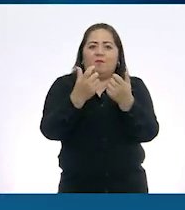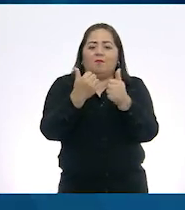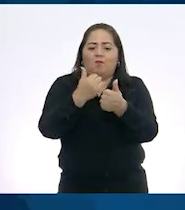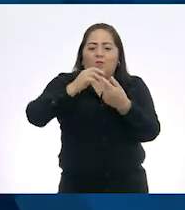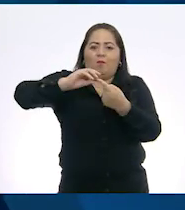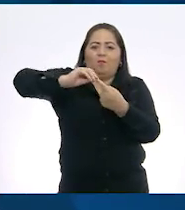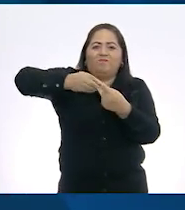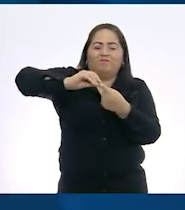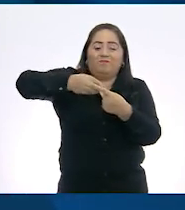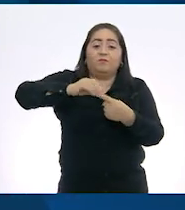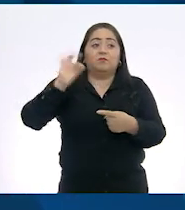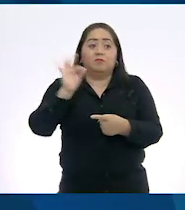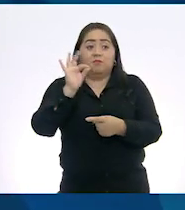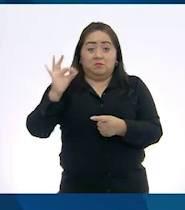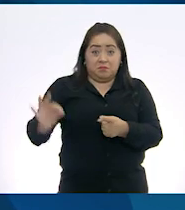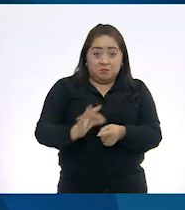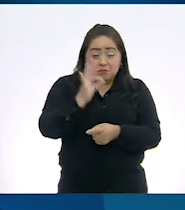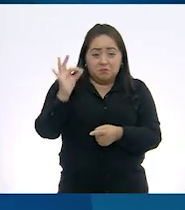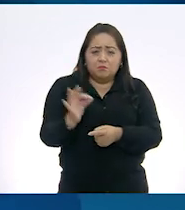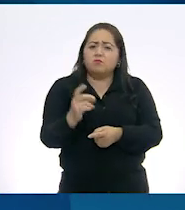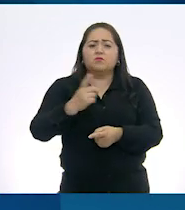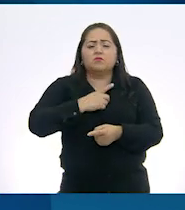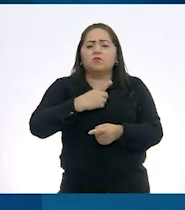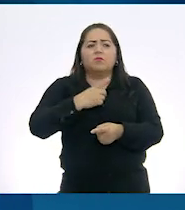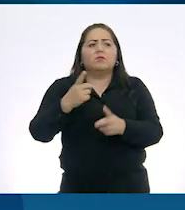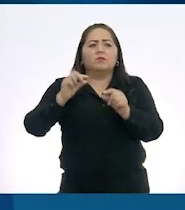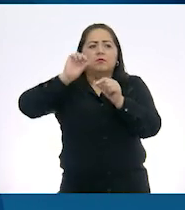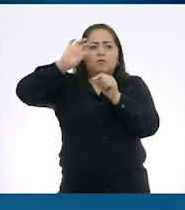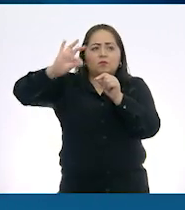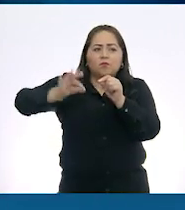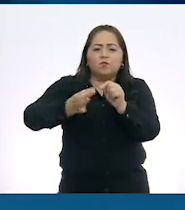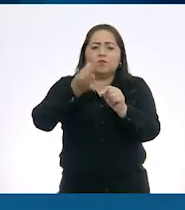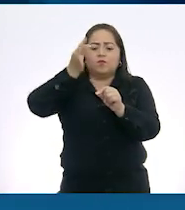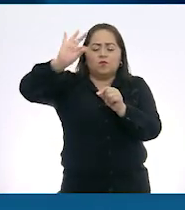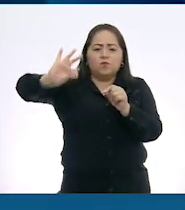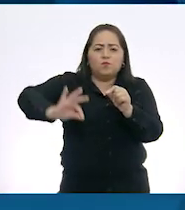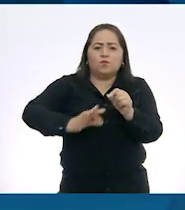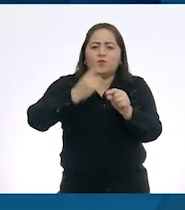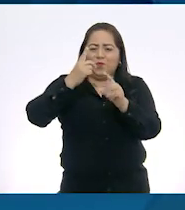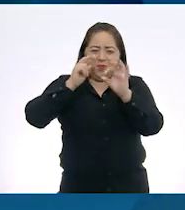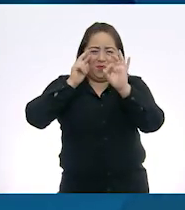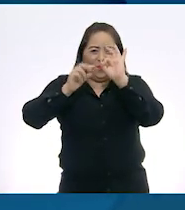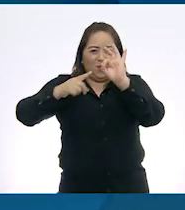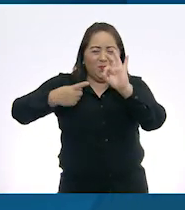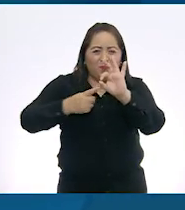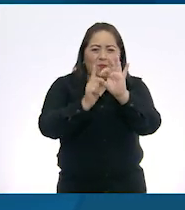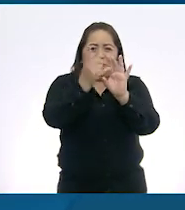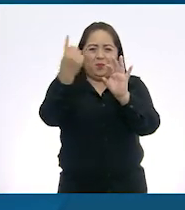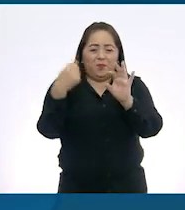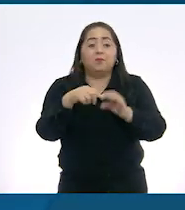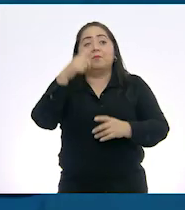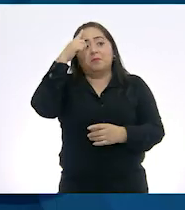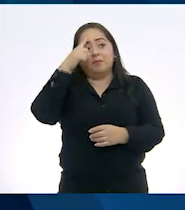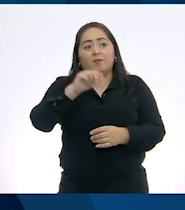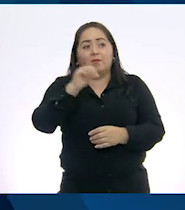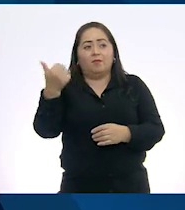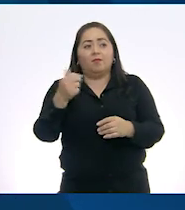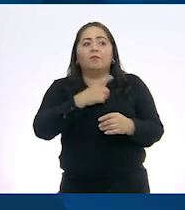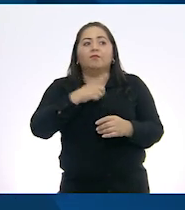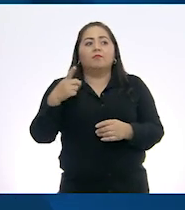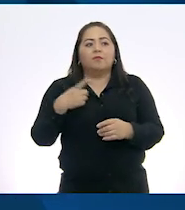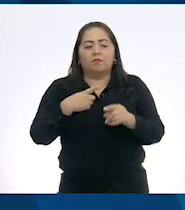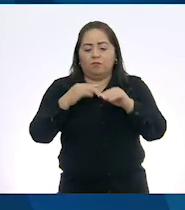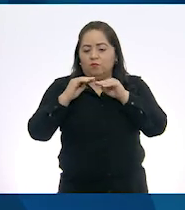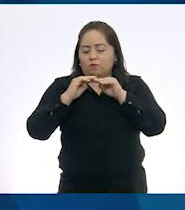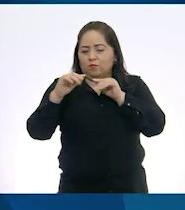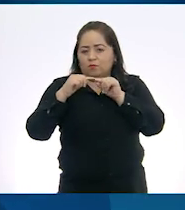Si se cose el libro, simplemente deberán pasar la aguja con rafia por cada perforación. Para elaborar el lomo, se deberá